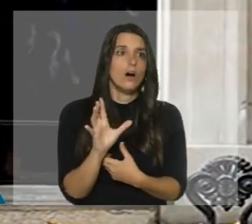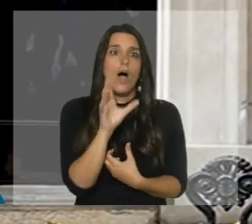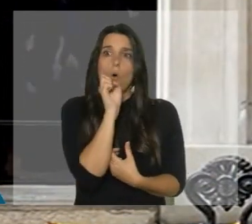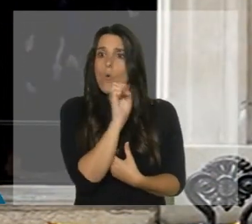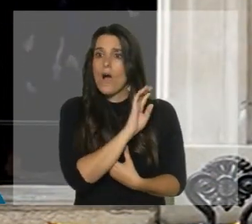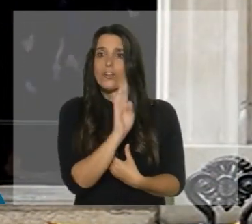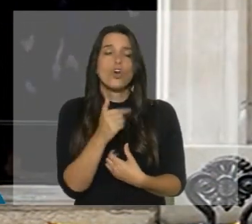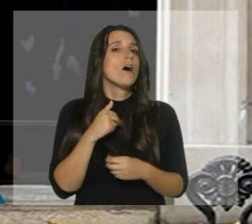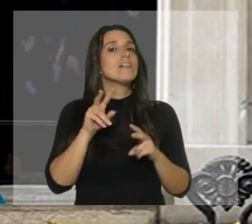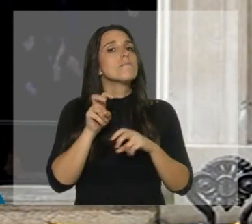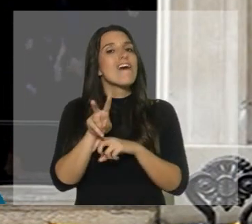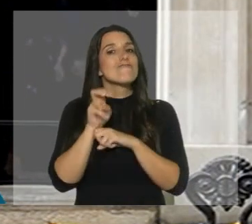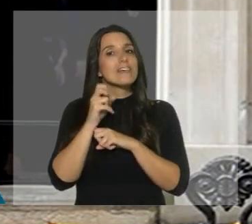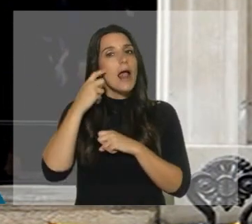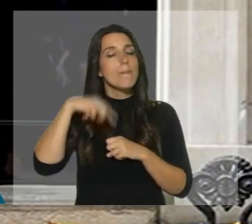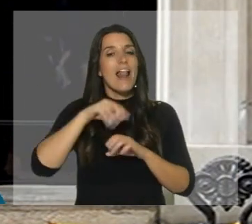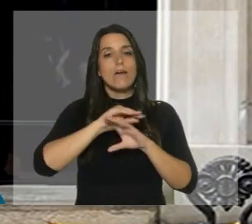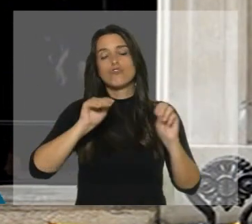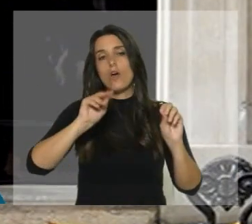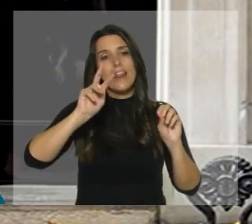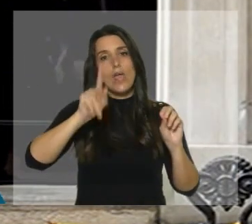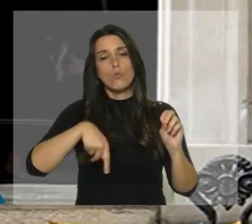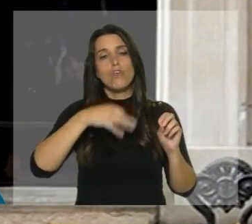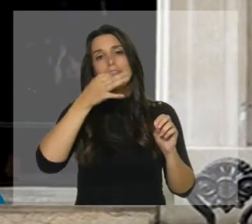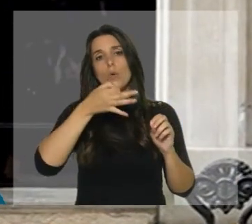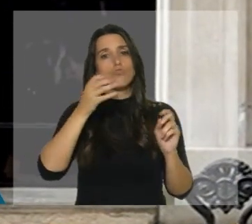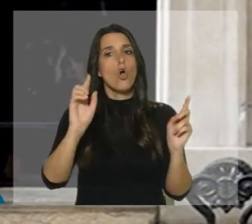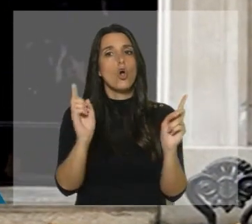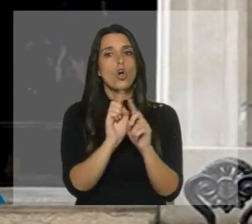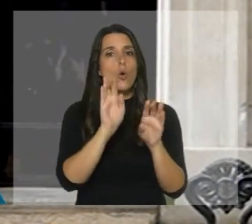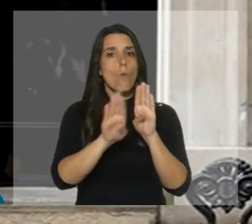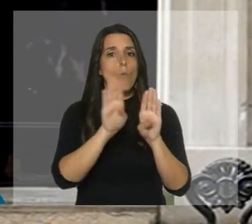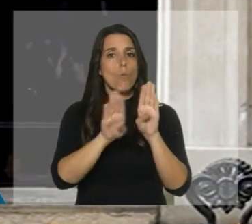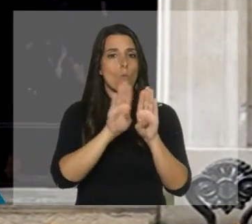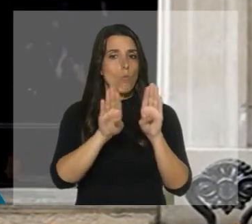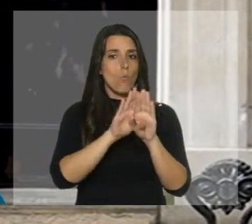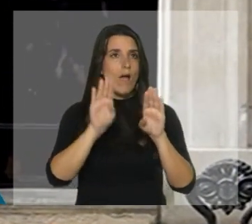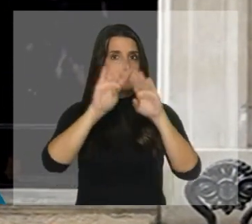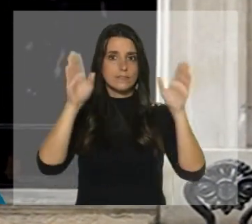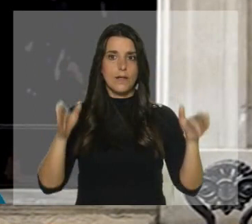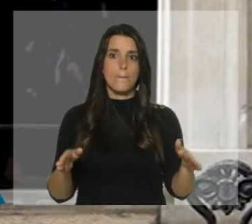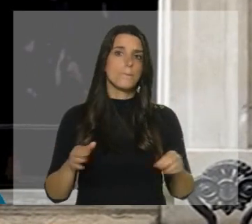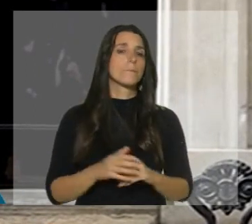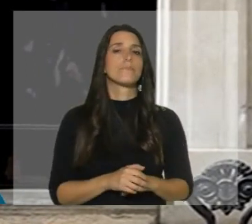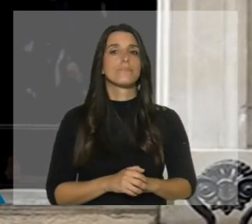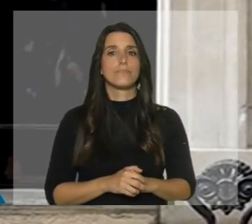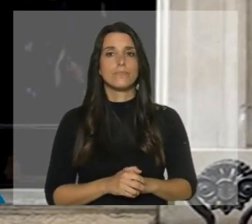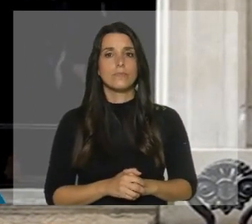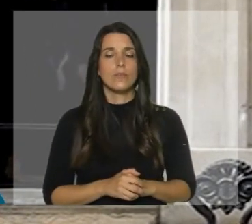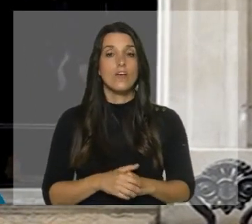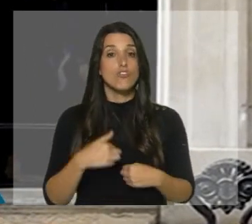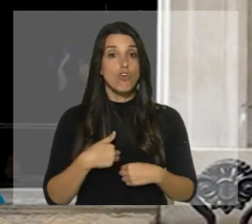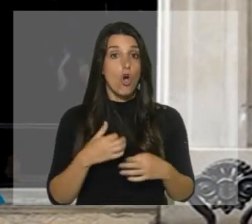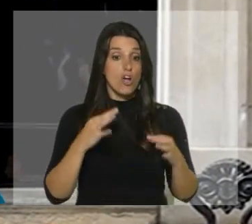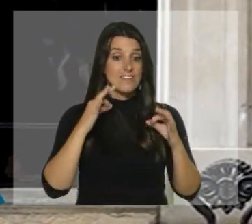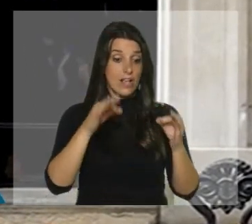su plan fiscal y anunció su renuncia en un breve discurso en la puerta del 10 de Downing Street. Llegué a